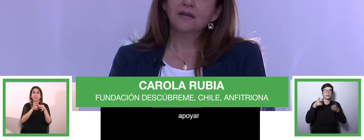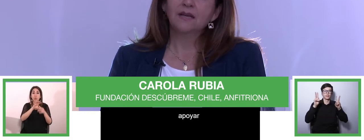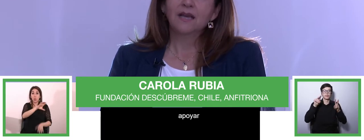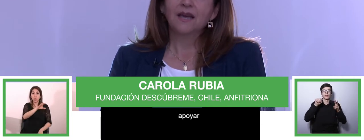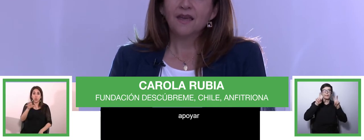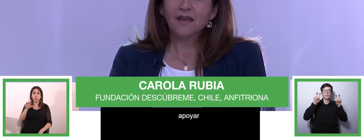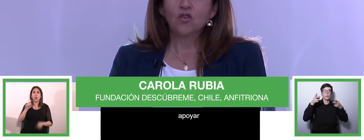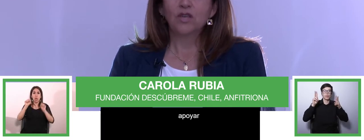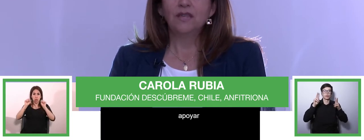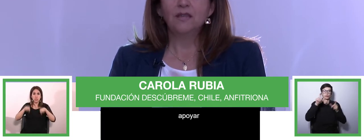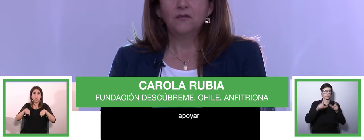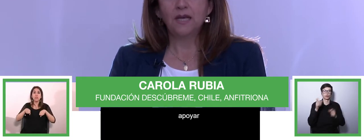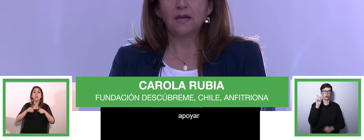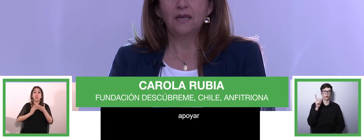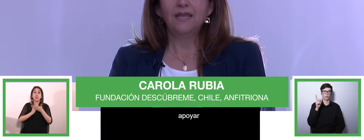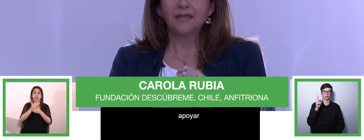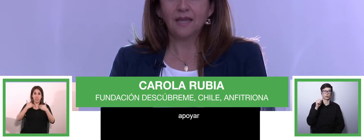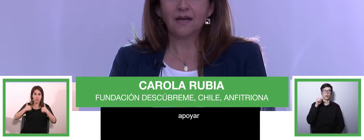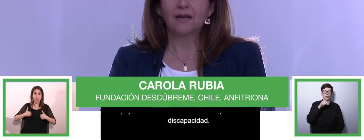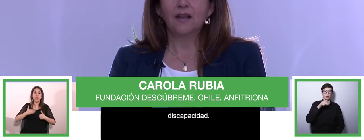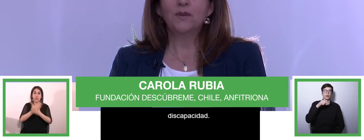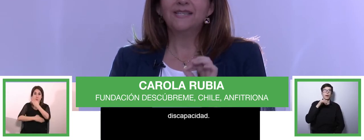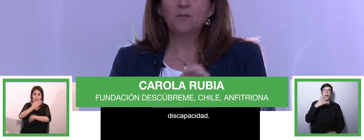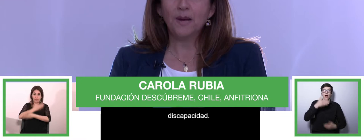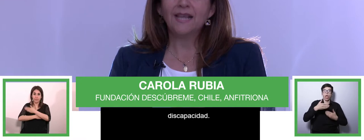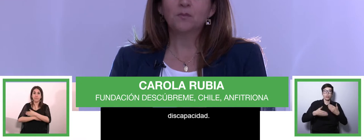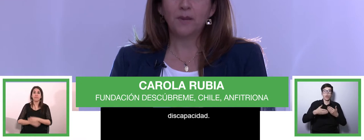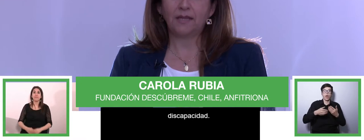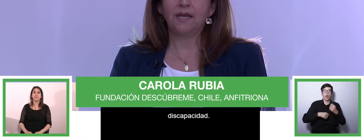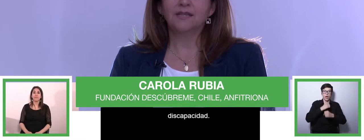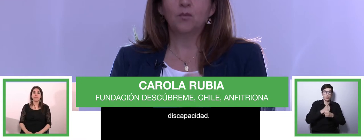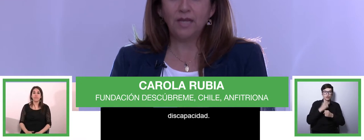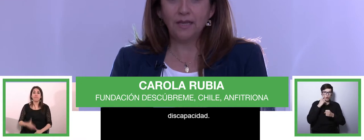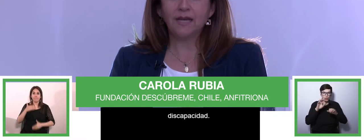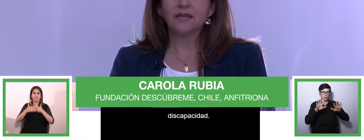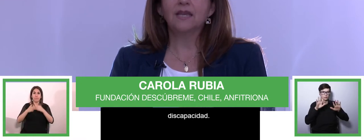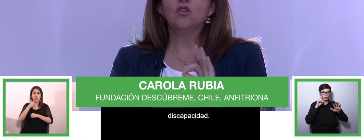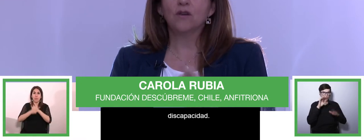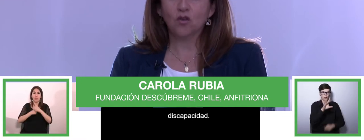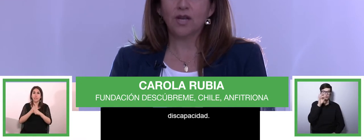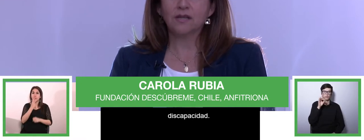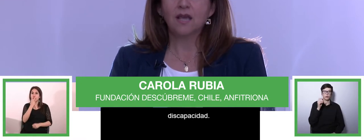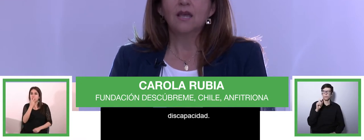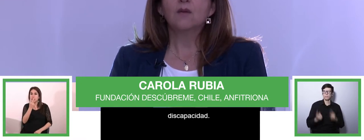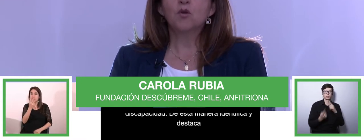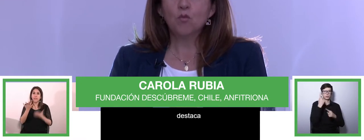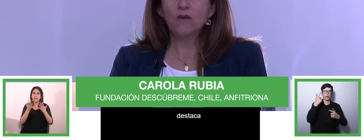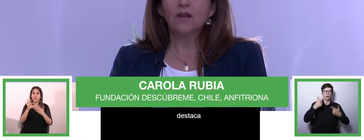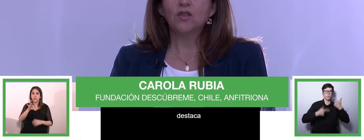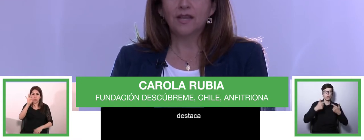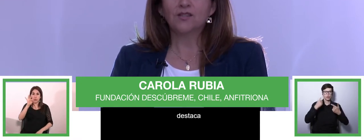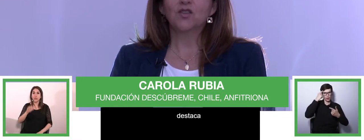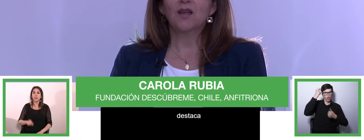manera, cada año identifica y destaca las principales prácticas y políticas innovadoras que